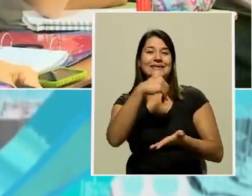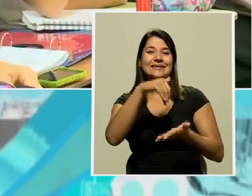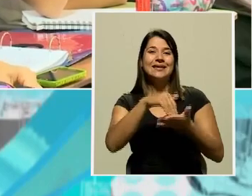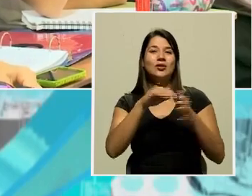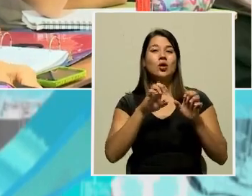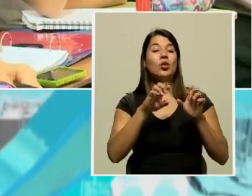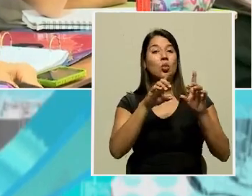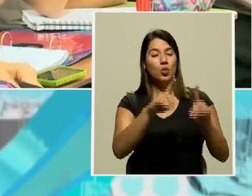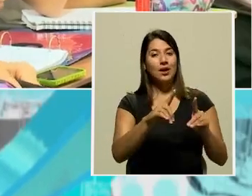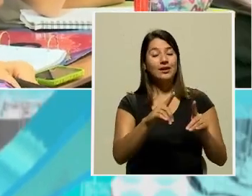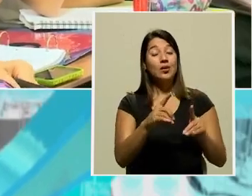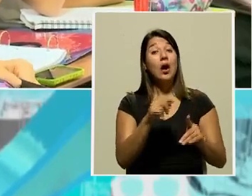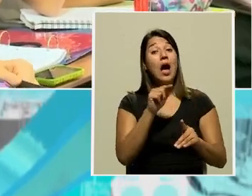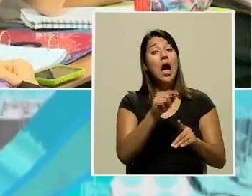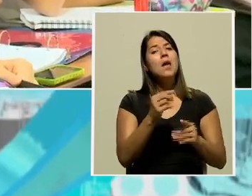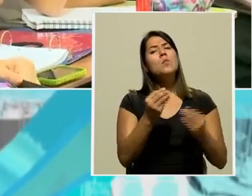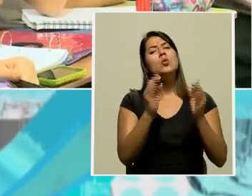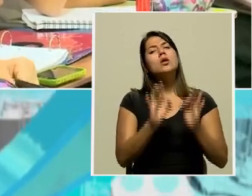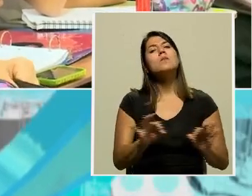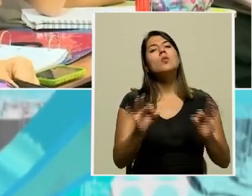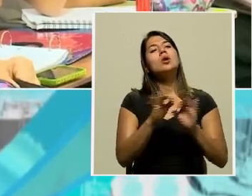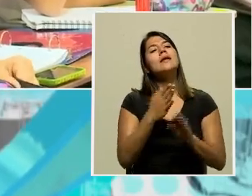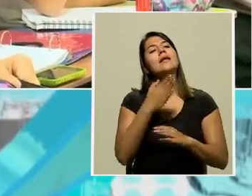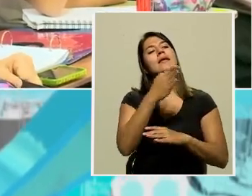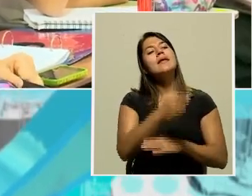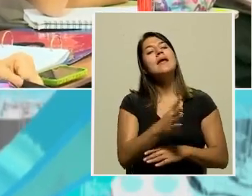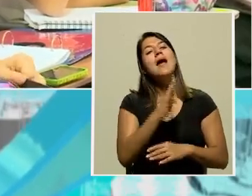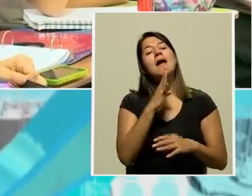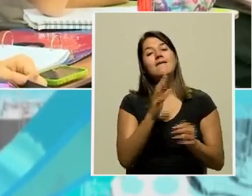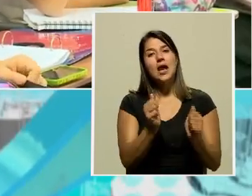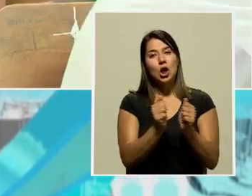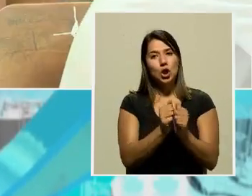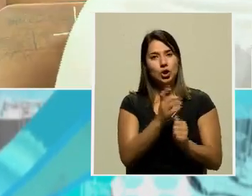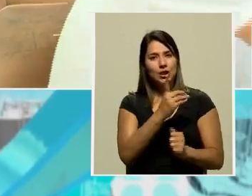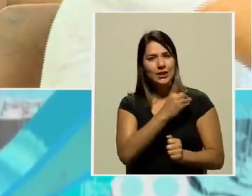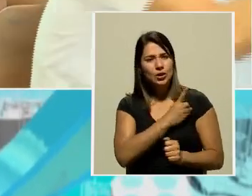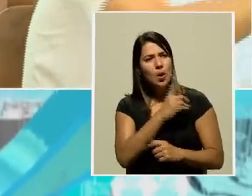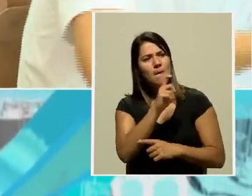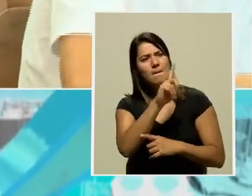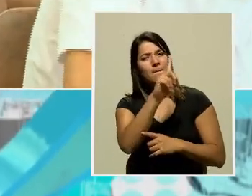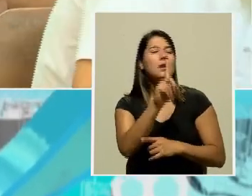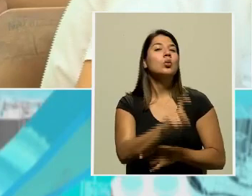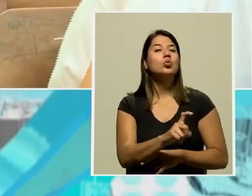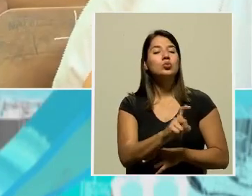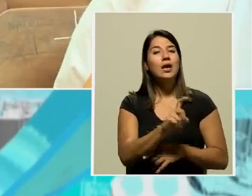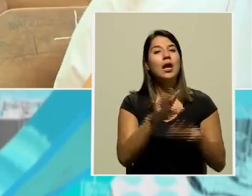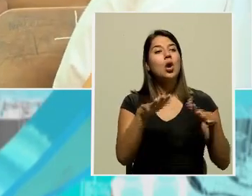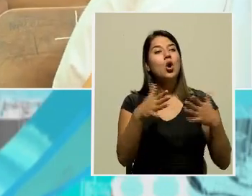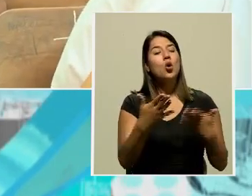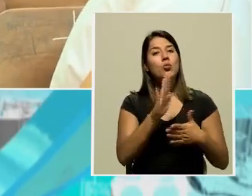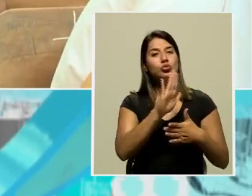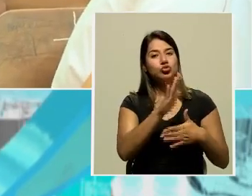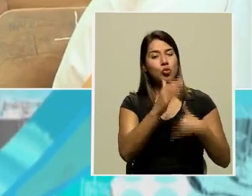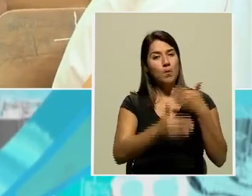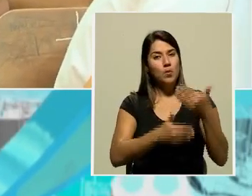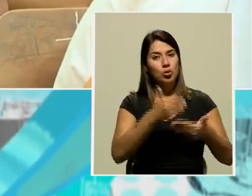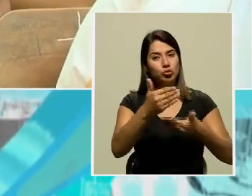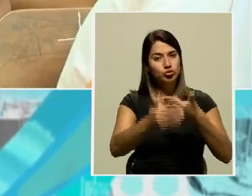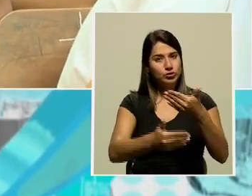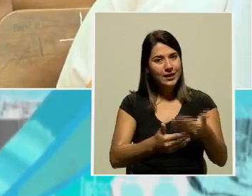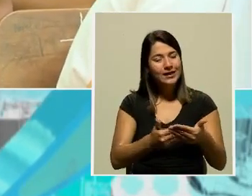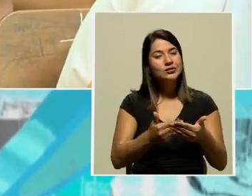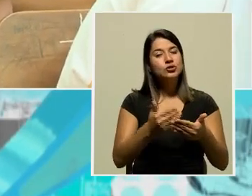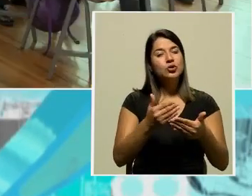hicieron el reportaje, es importante ir, conversar con la persona directora, preguntar cuál fue su proceso efectivamente de